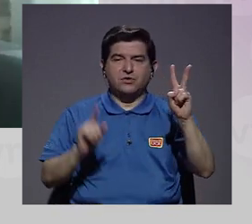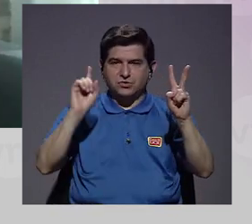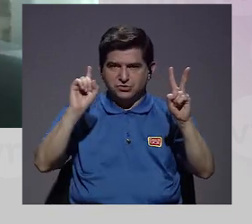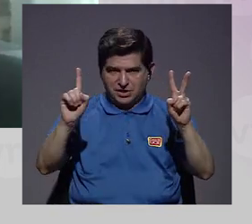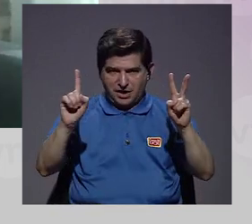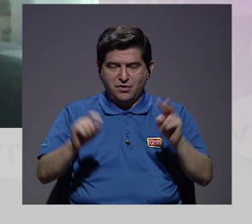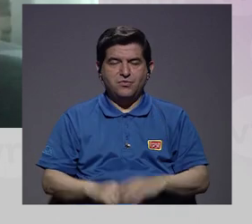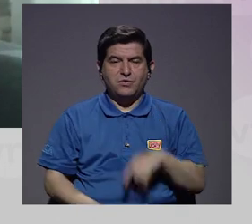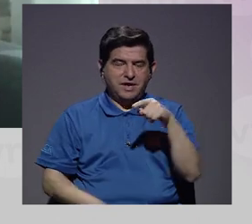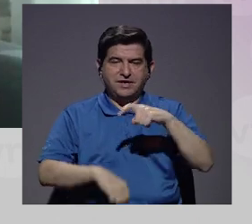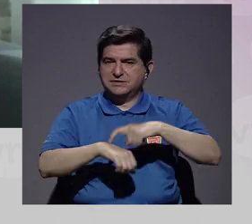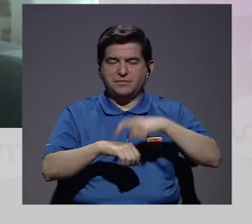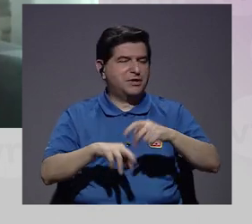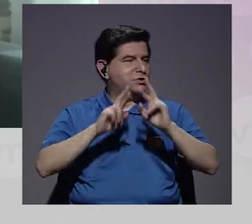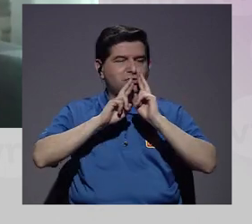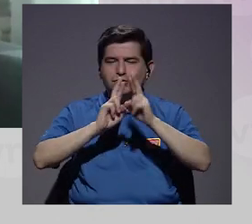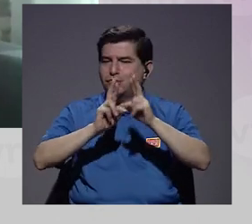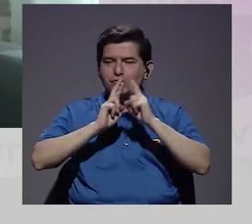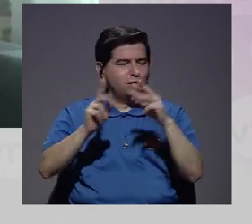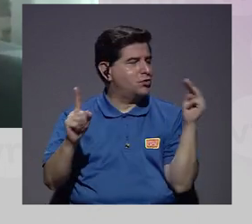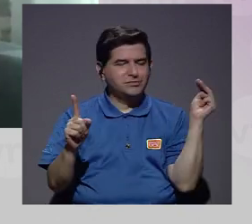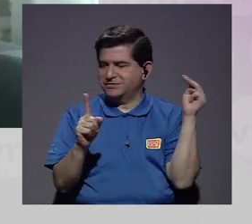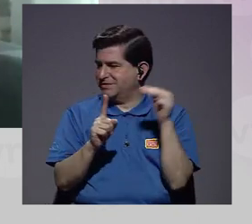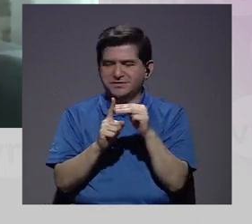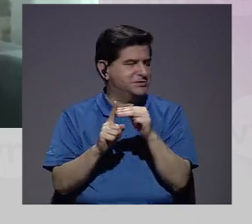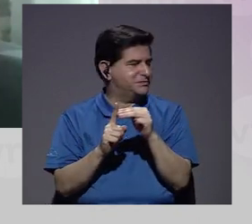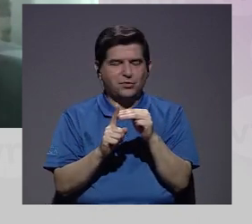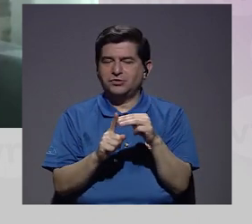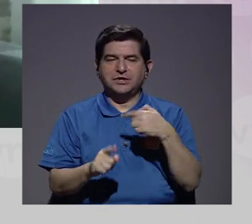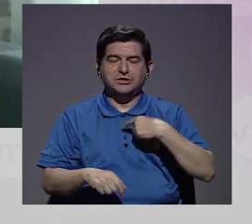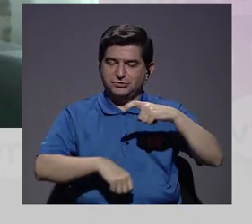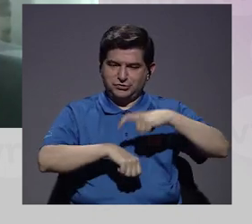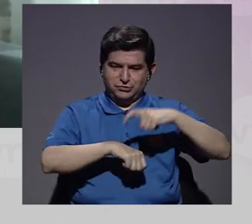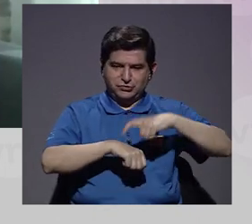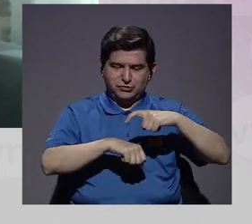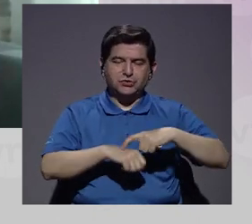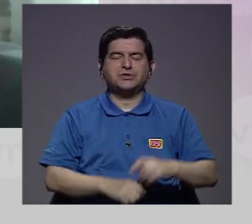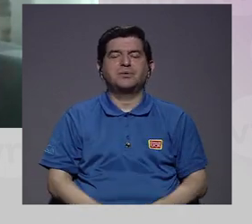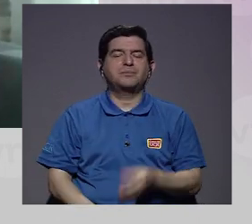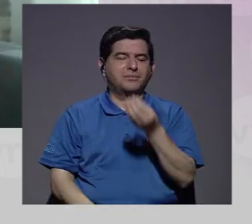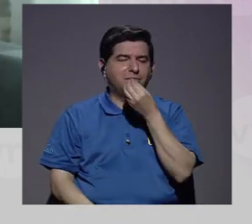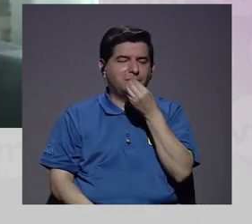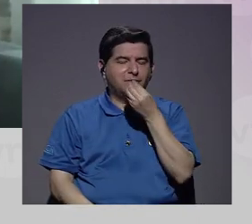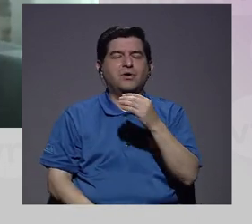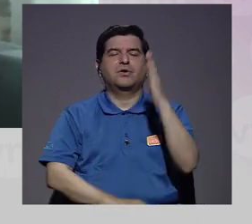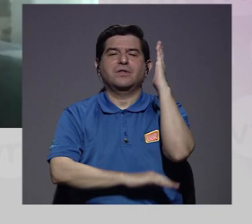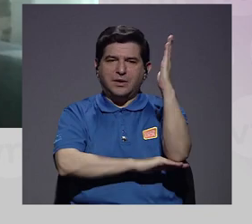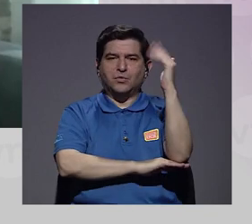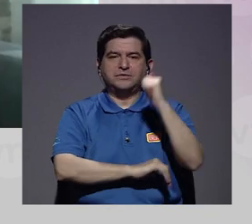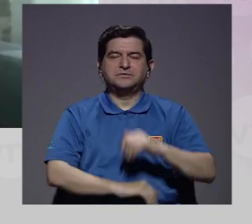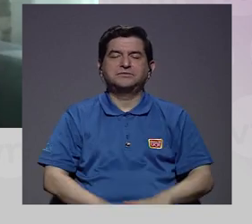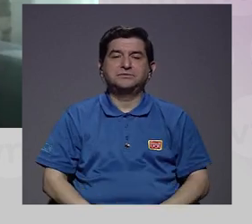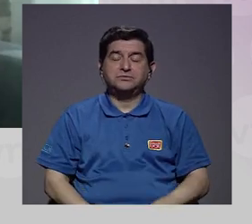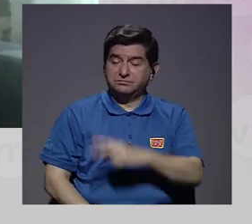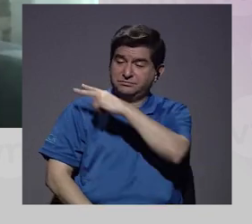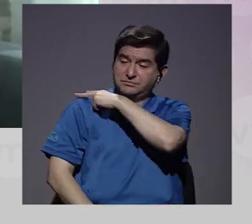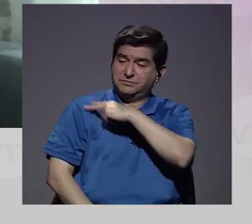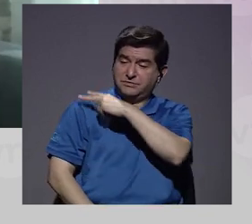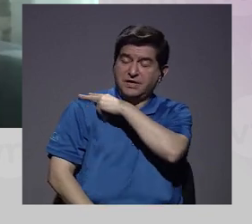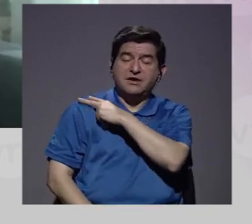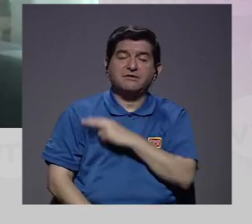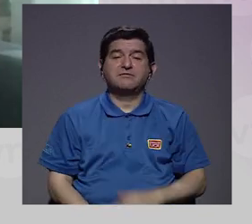bueno, de 12 a 1 no contesto mensajes, ¿verdad? Saco el rato para almorzar. Para las